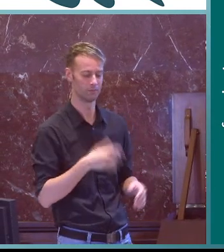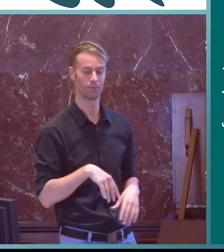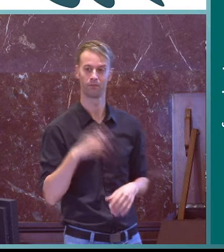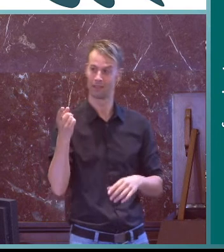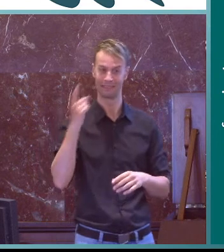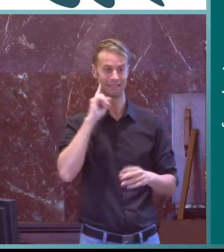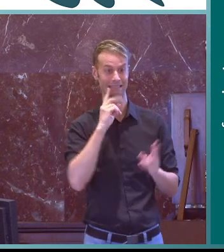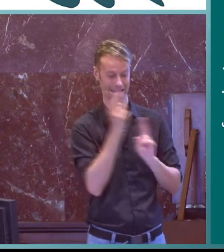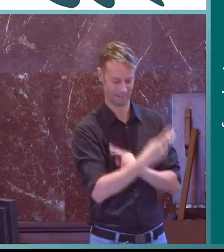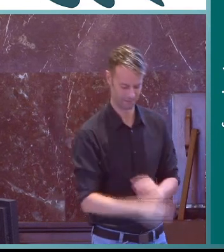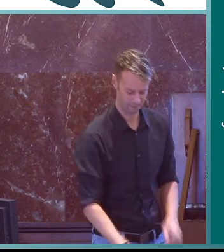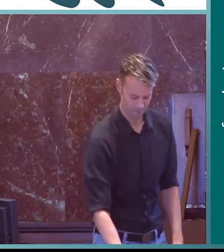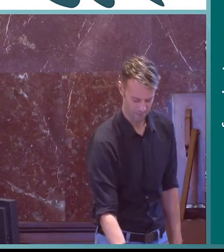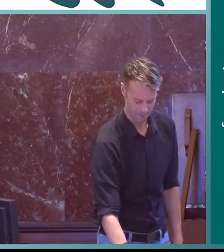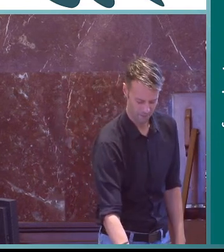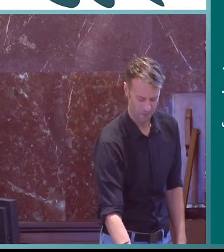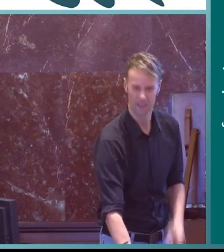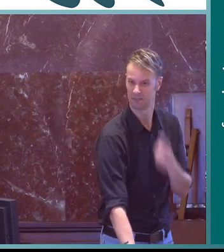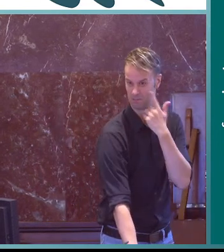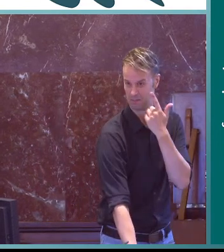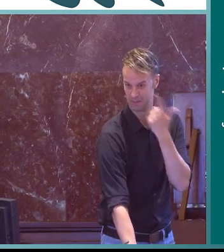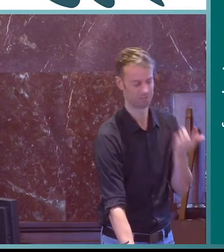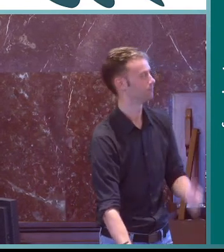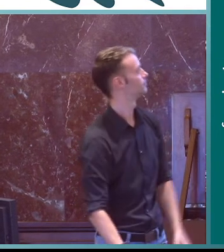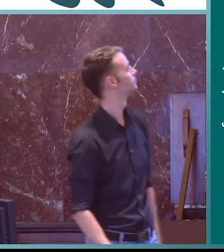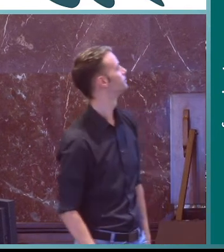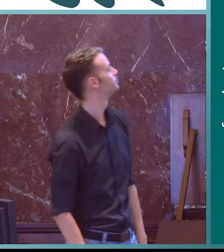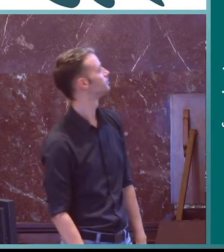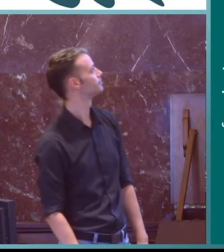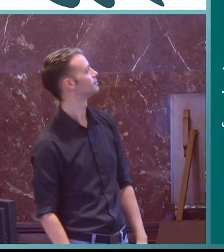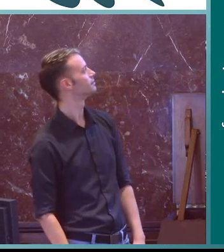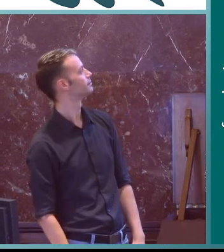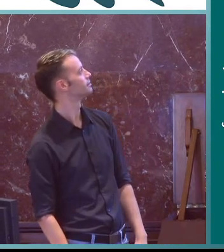la lengua de signos es muy bonita sí y la respuesta mirad